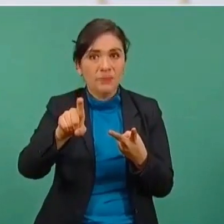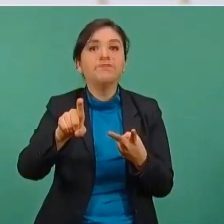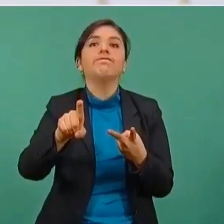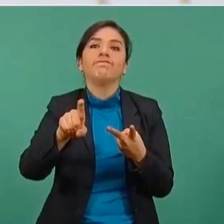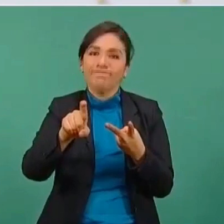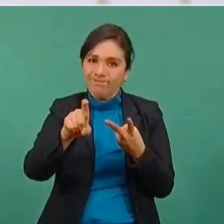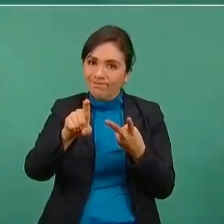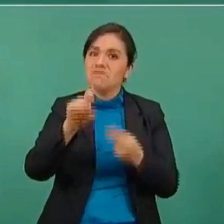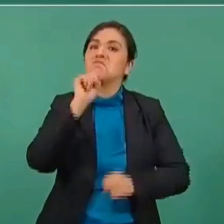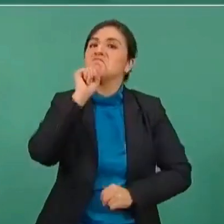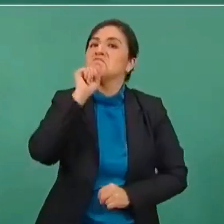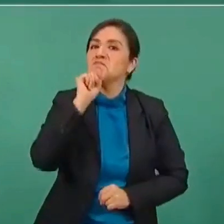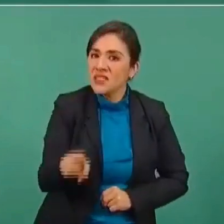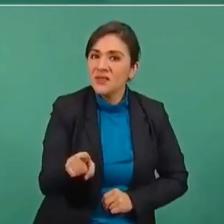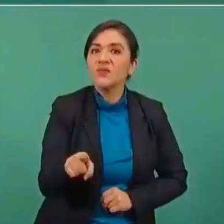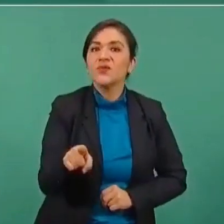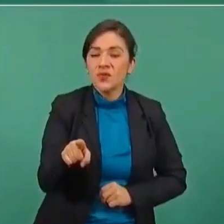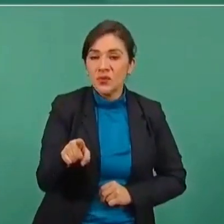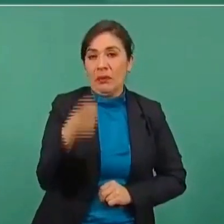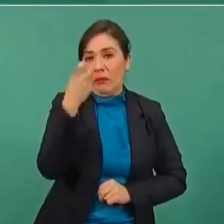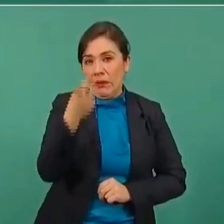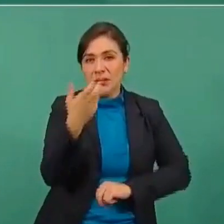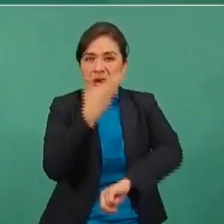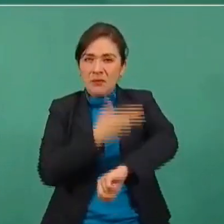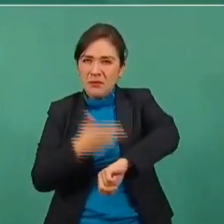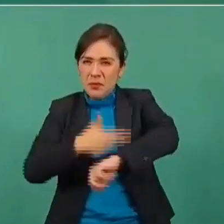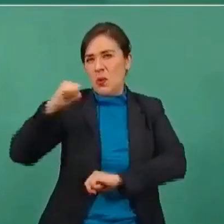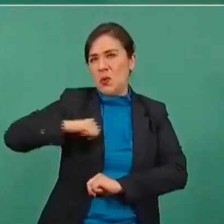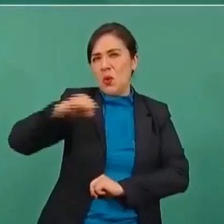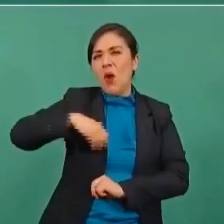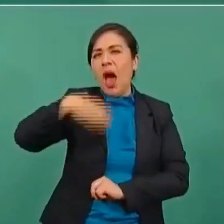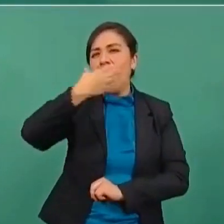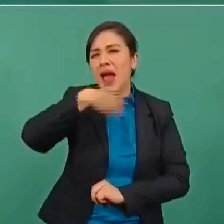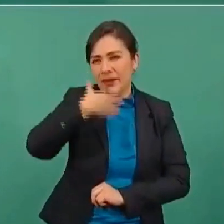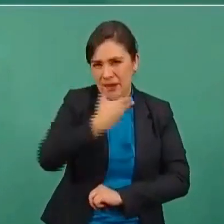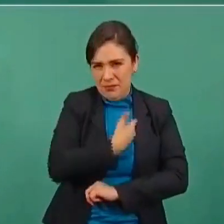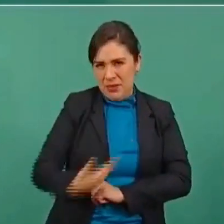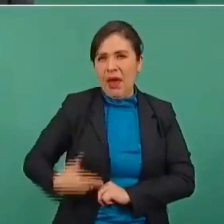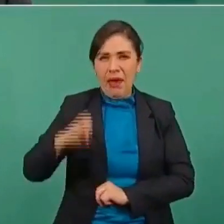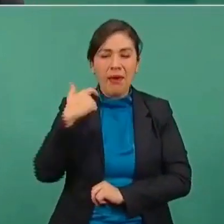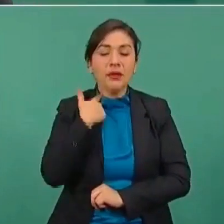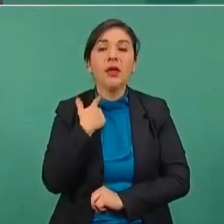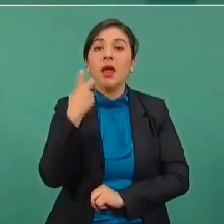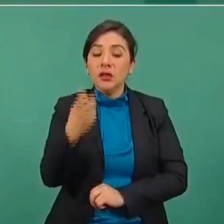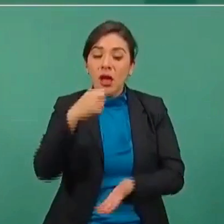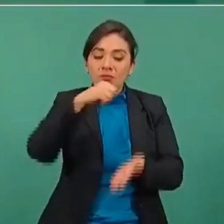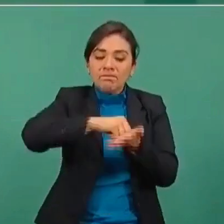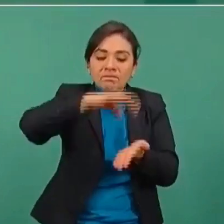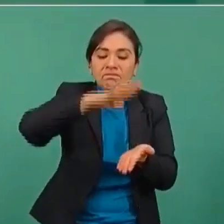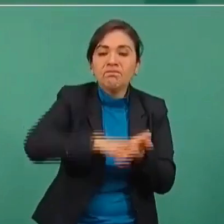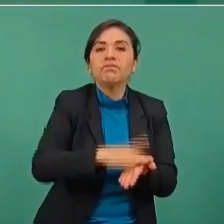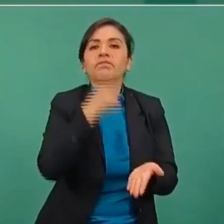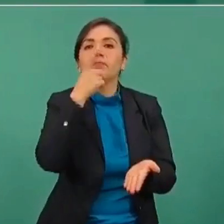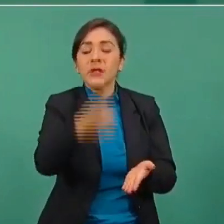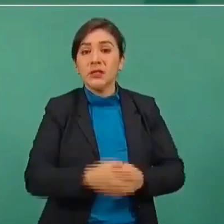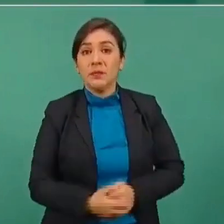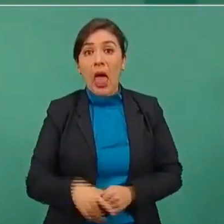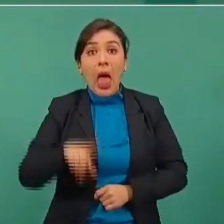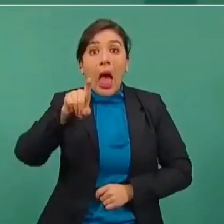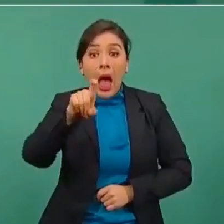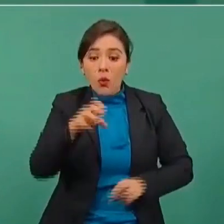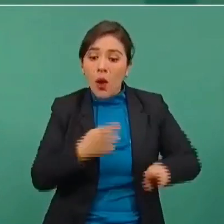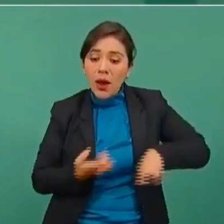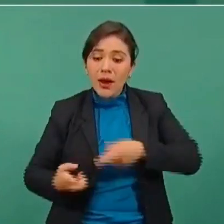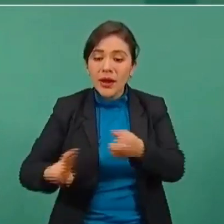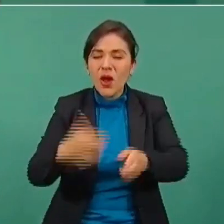porque también en la resolución del general Cárdenas se establecía que las aguas del río